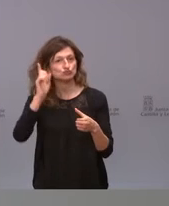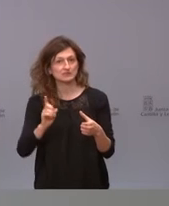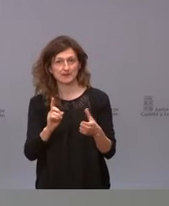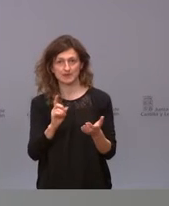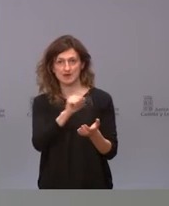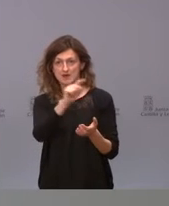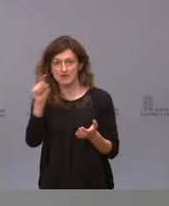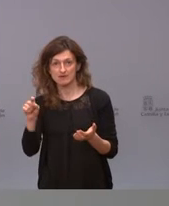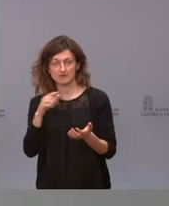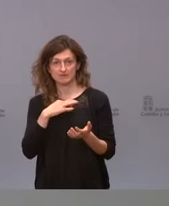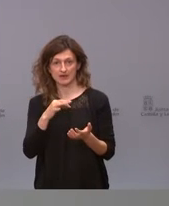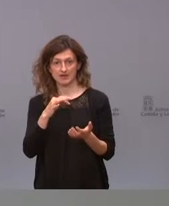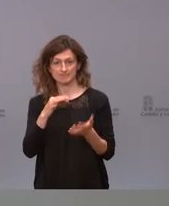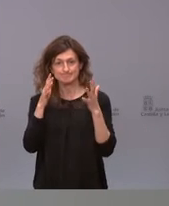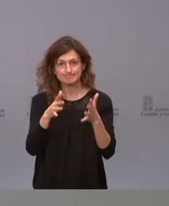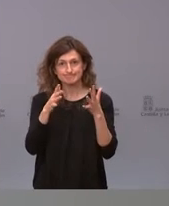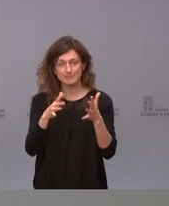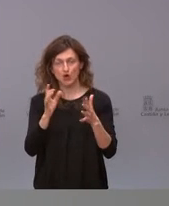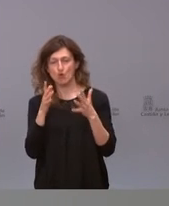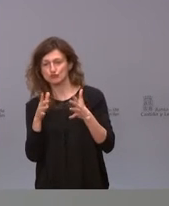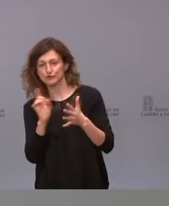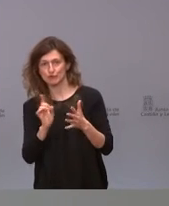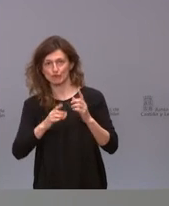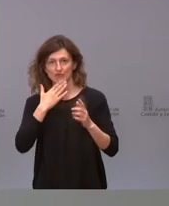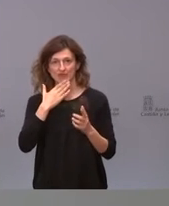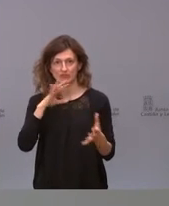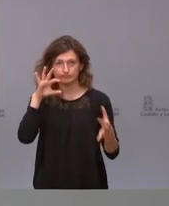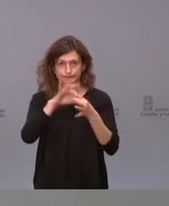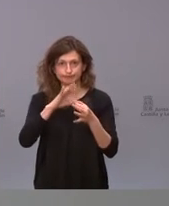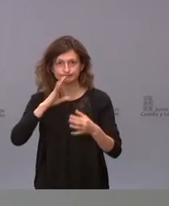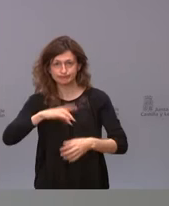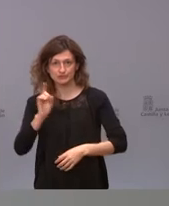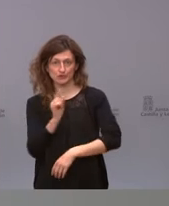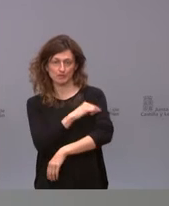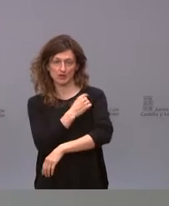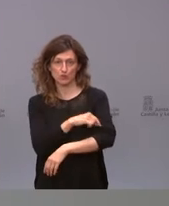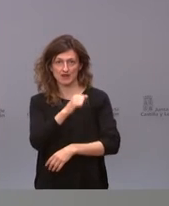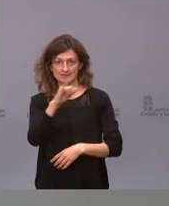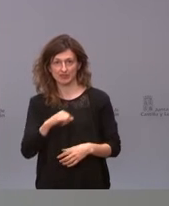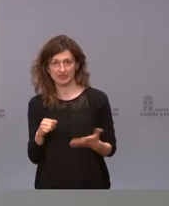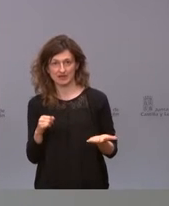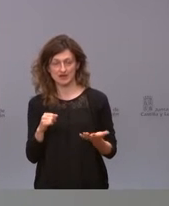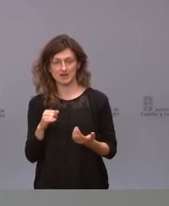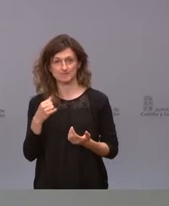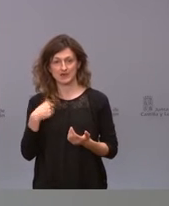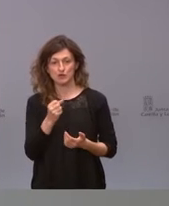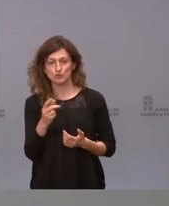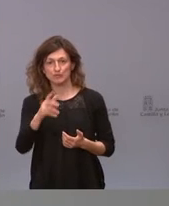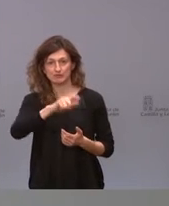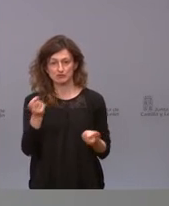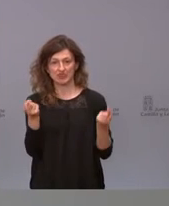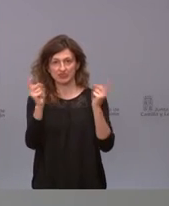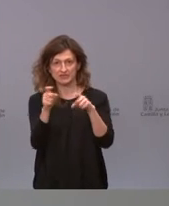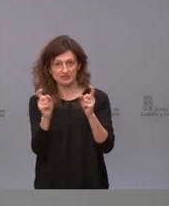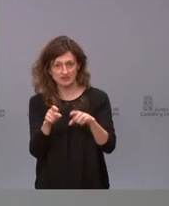podría aconsejarse o desaconsejarse esta vacuna, el número de personas que ya teníamos citadas